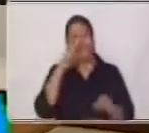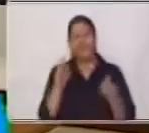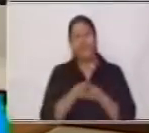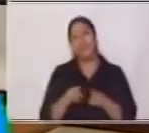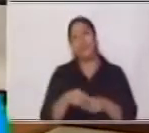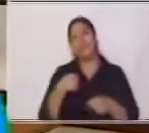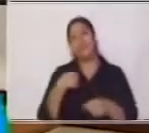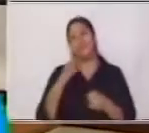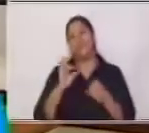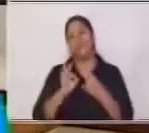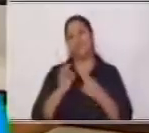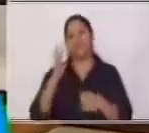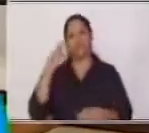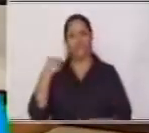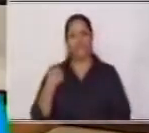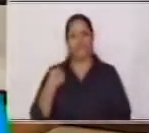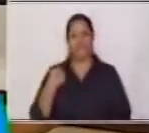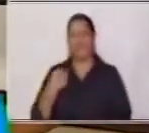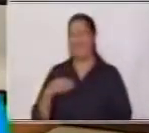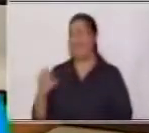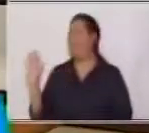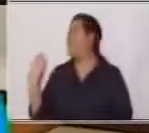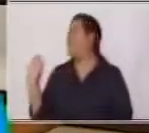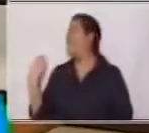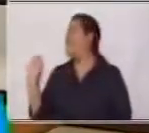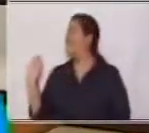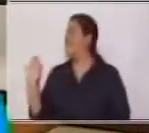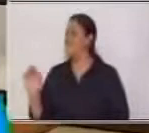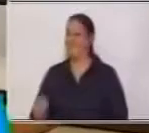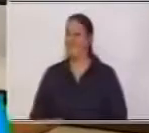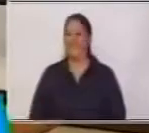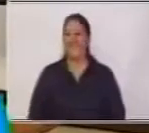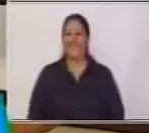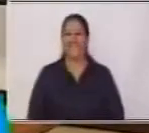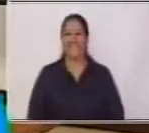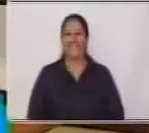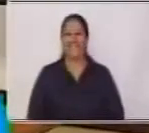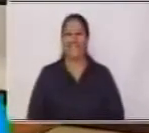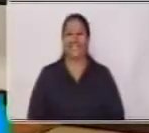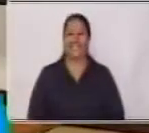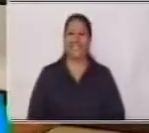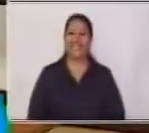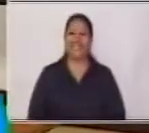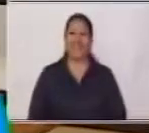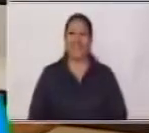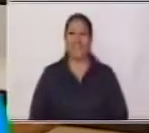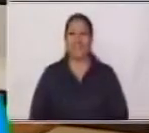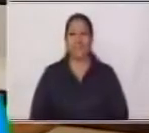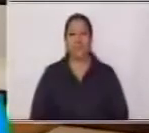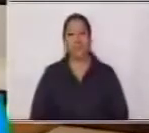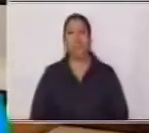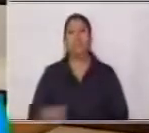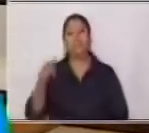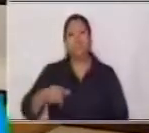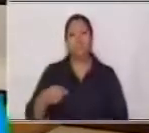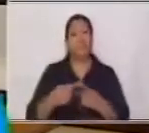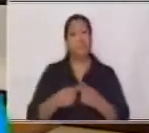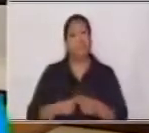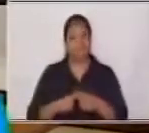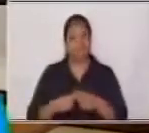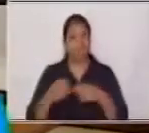a Rodrigo que está con nosotros en Lengua de Señas Muy bien, vamos a iniciar